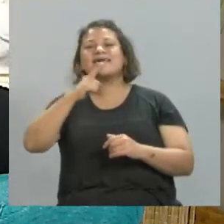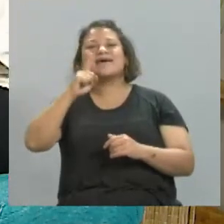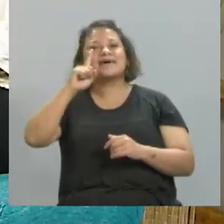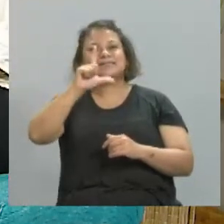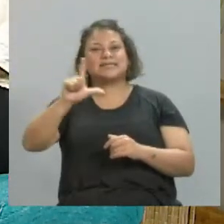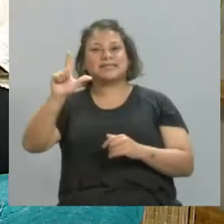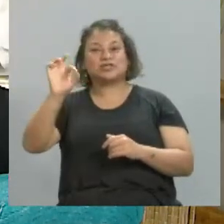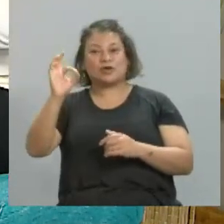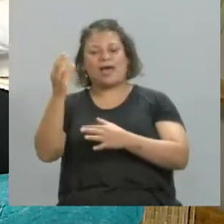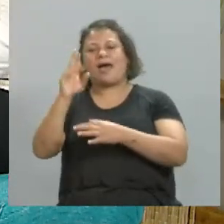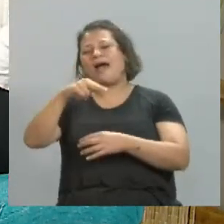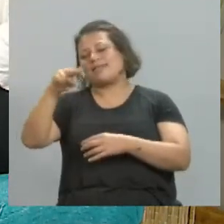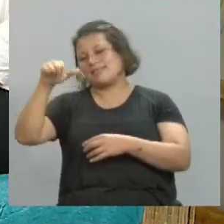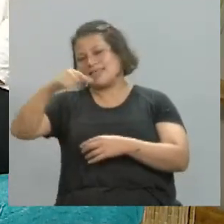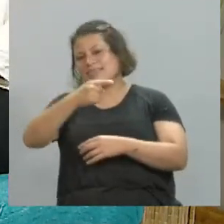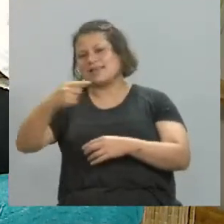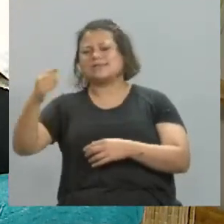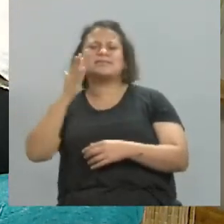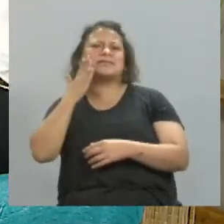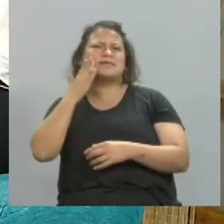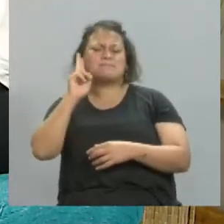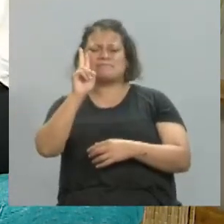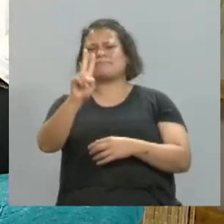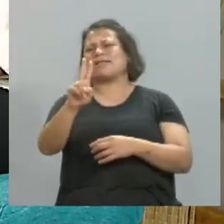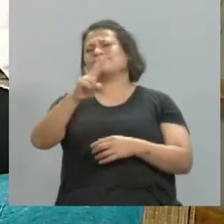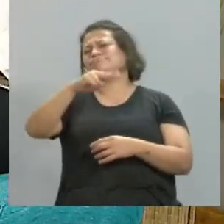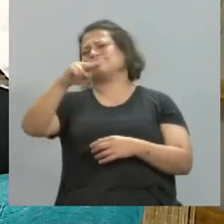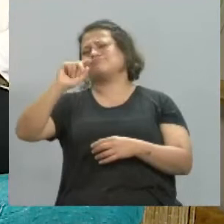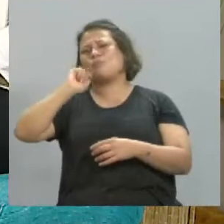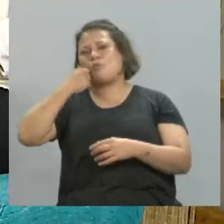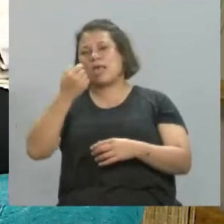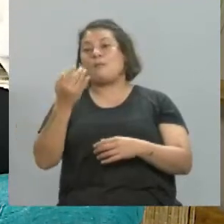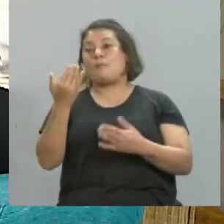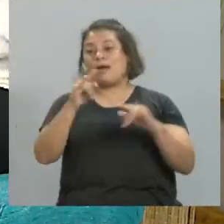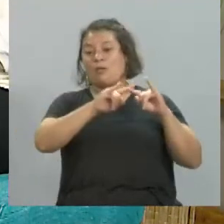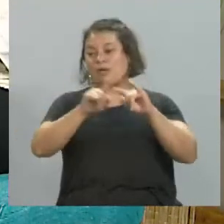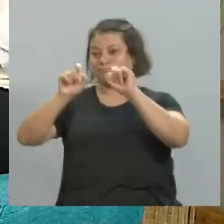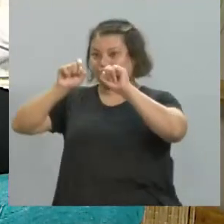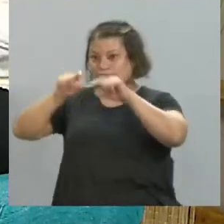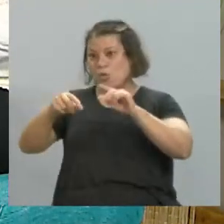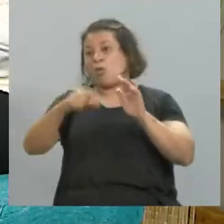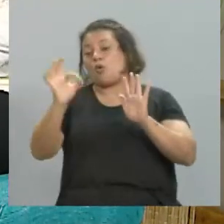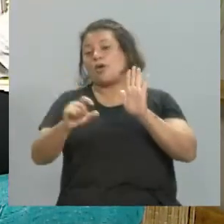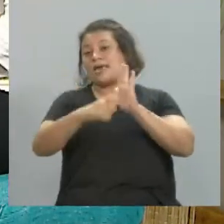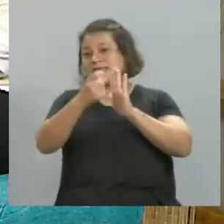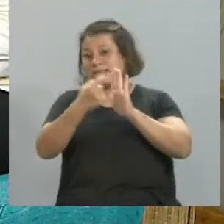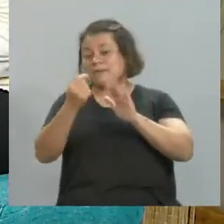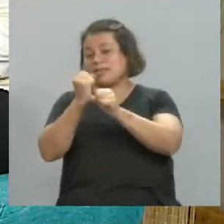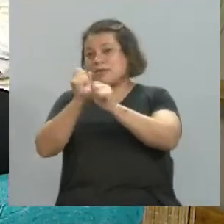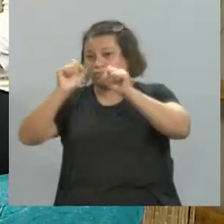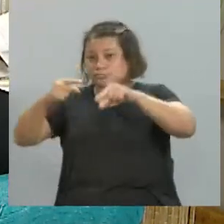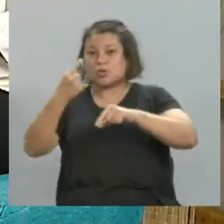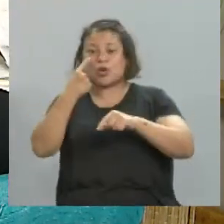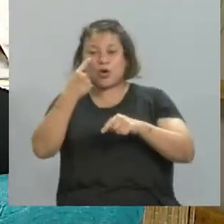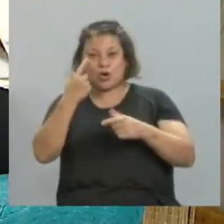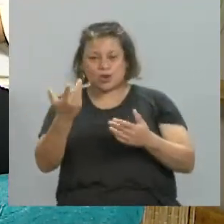acá en Atardecidos, en Señalú, miren lo que es esa obra, es increíble, pueden ingresar a su sitio web, a su Instagram para conocer más del trabajo de Juan,